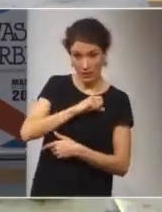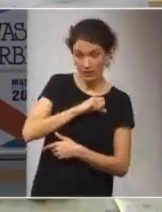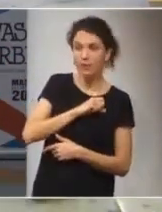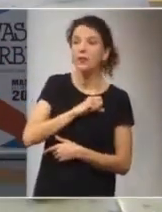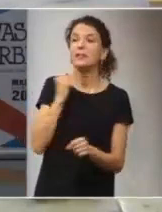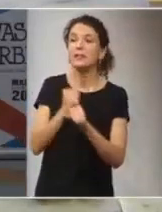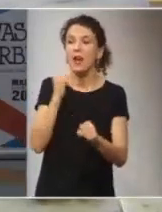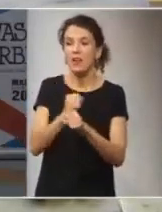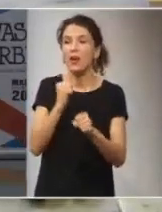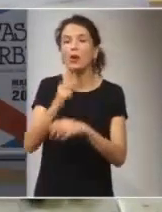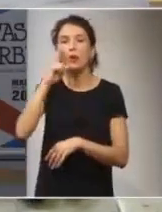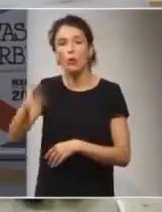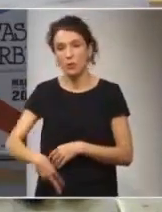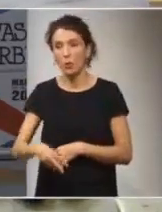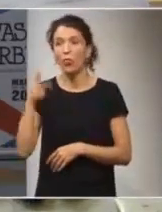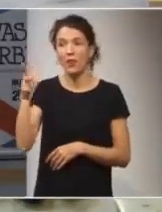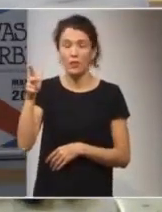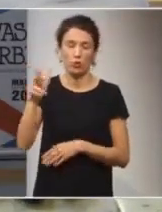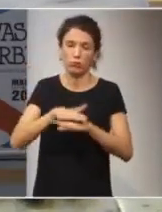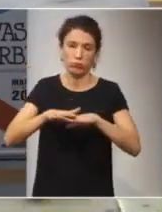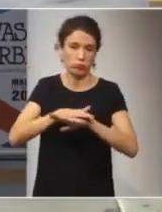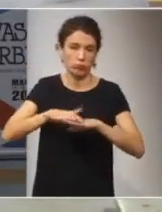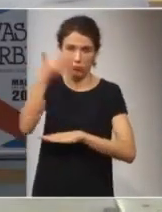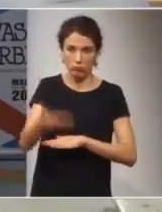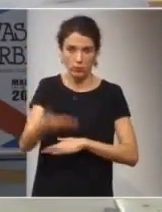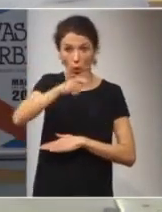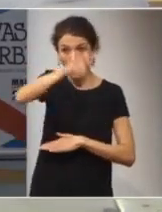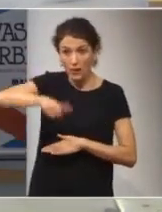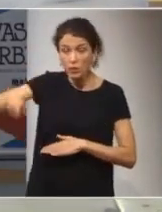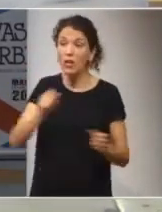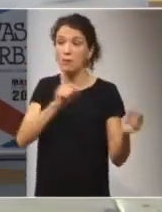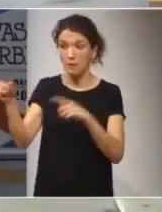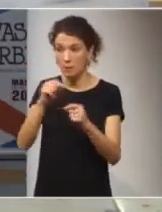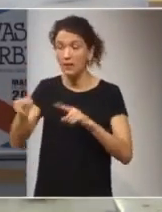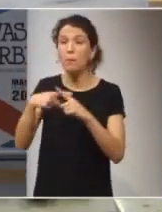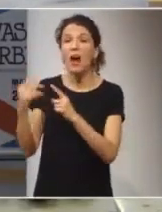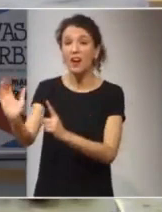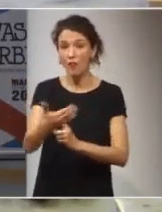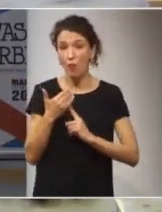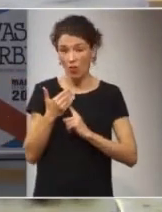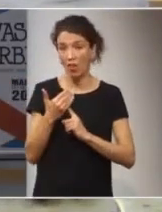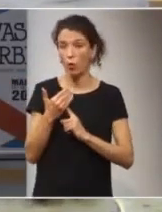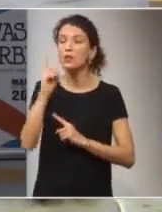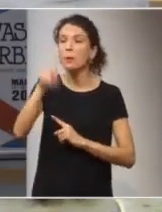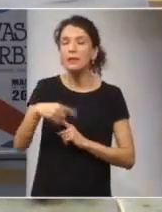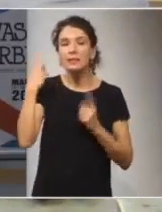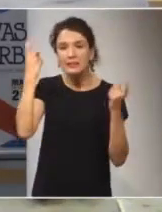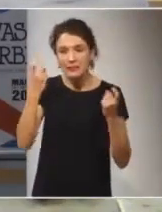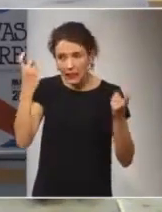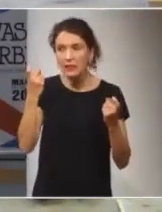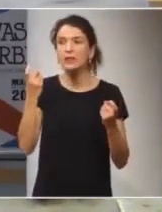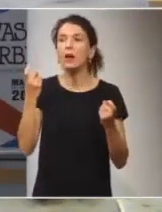trabaja por el reconocimiento de los derechos fundamentales de las personas inmigrantes y refugiadas y trata de dar